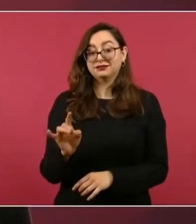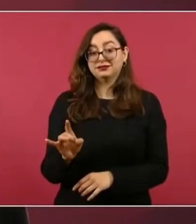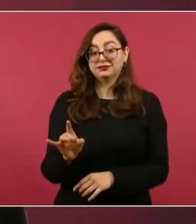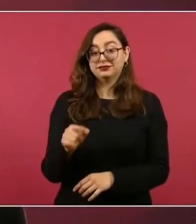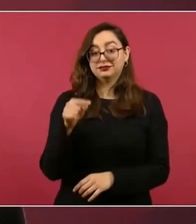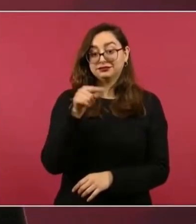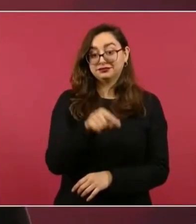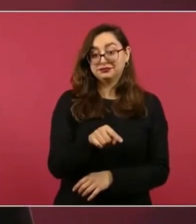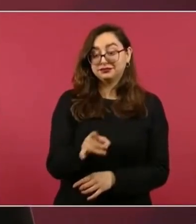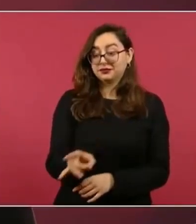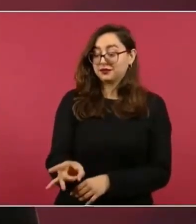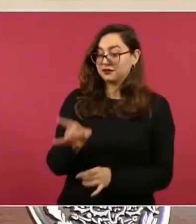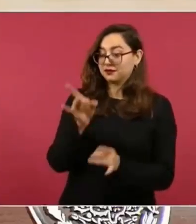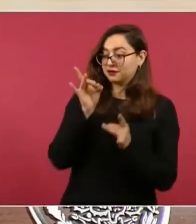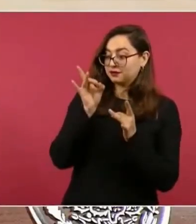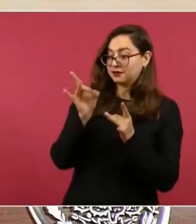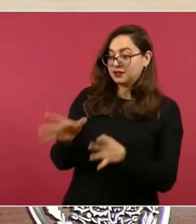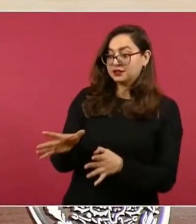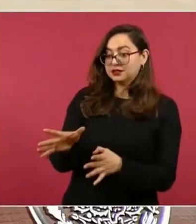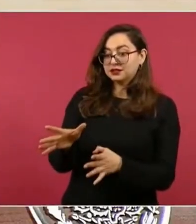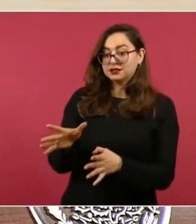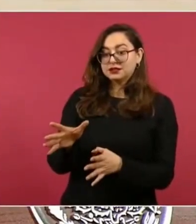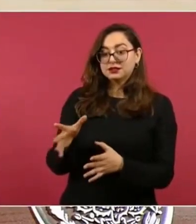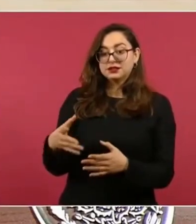Algodoneros, que gana los dos,